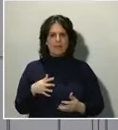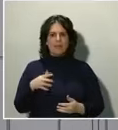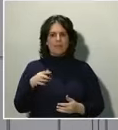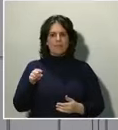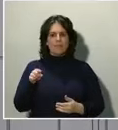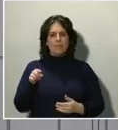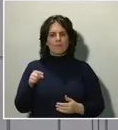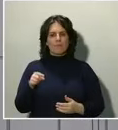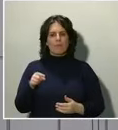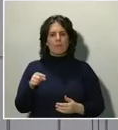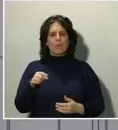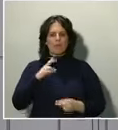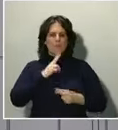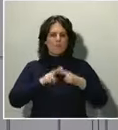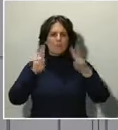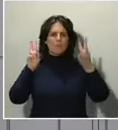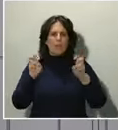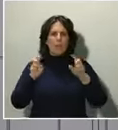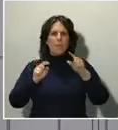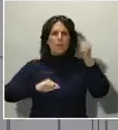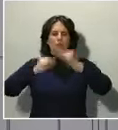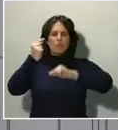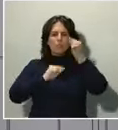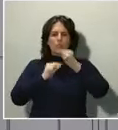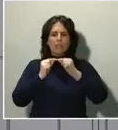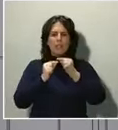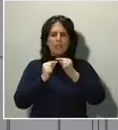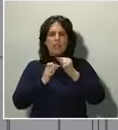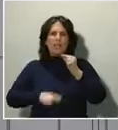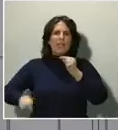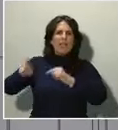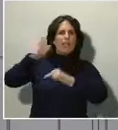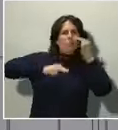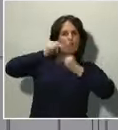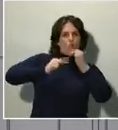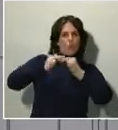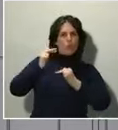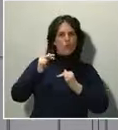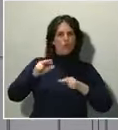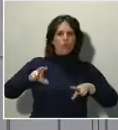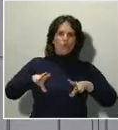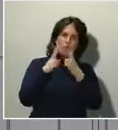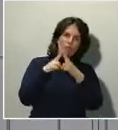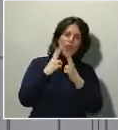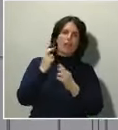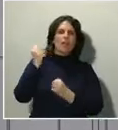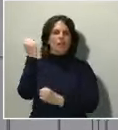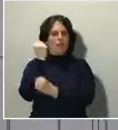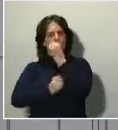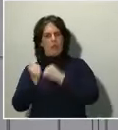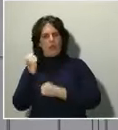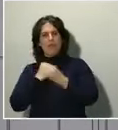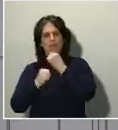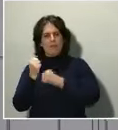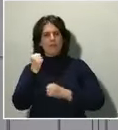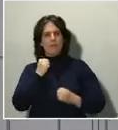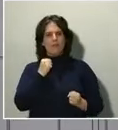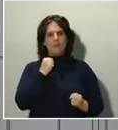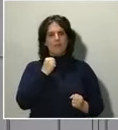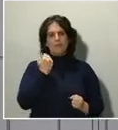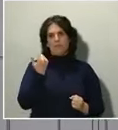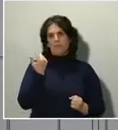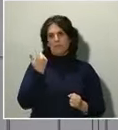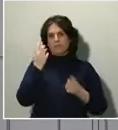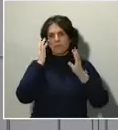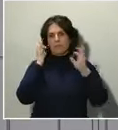social y económica. De reconstrucción social y económica. Y eso, evidentemente, tendremos que hacerlo con